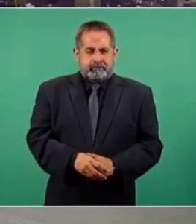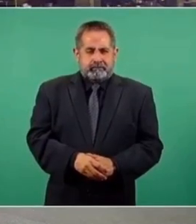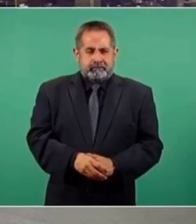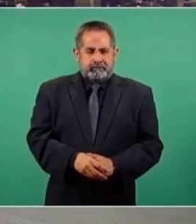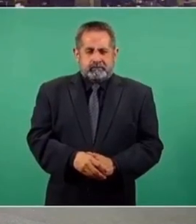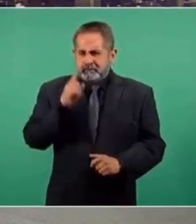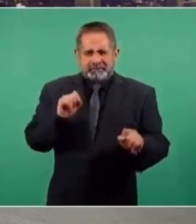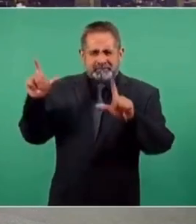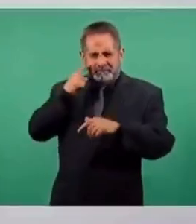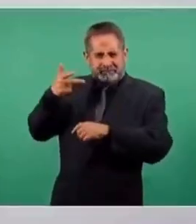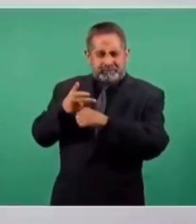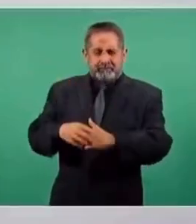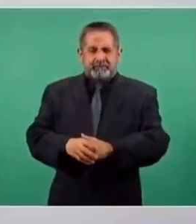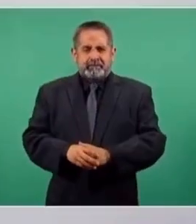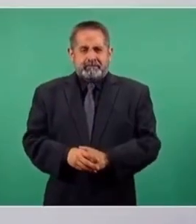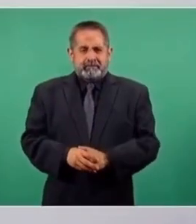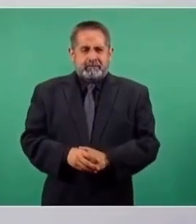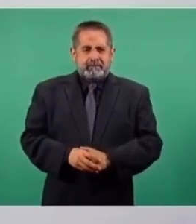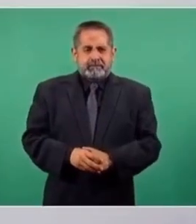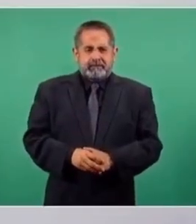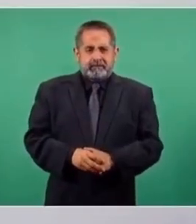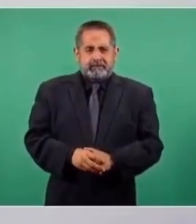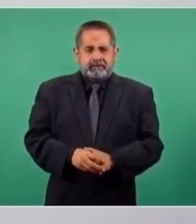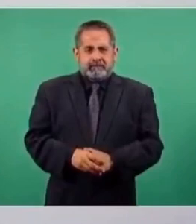No lo puedes poner ahí también. Yo la dejo.